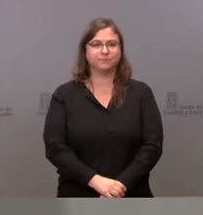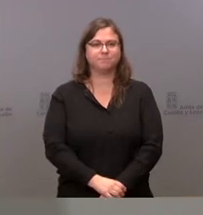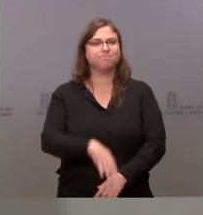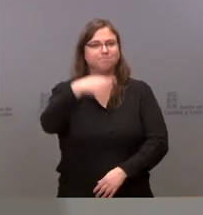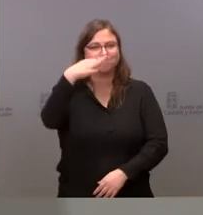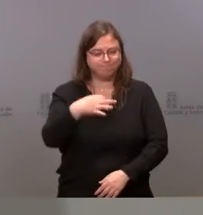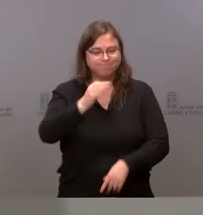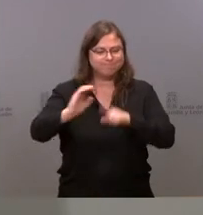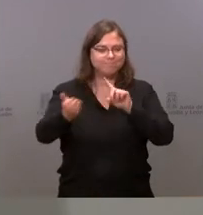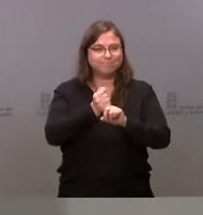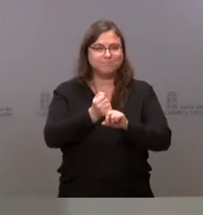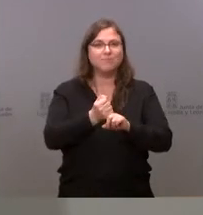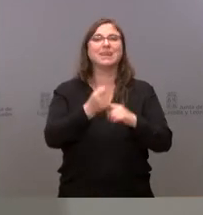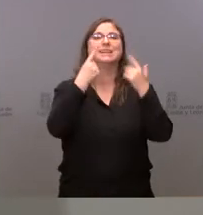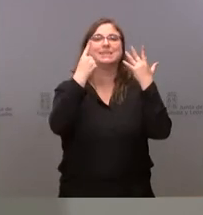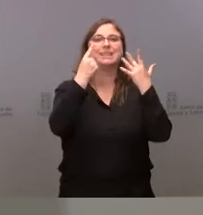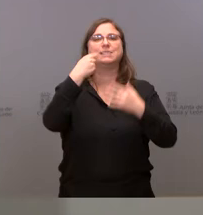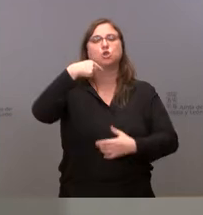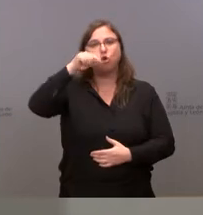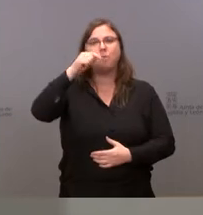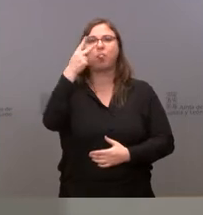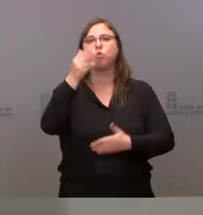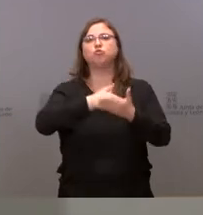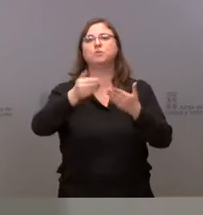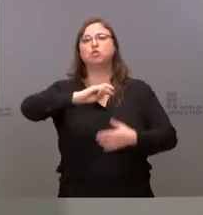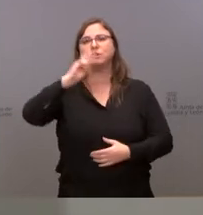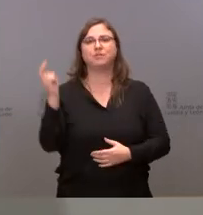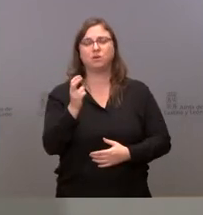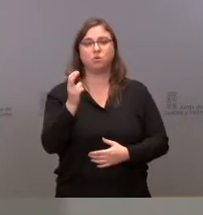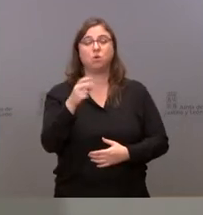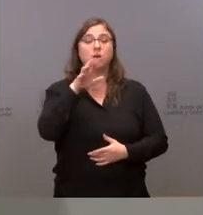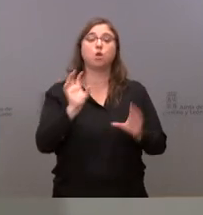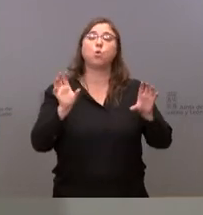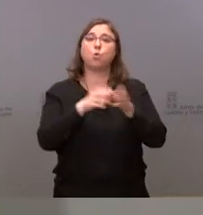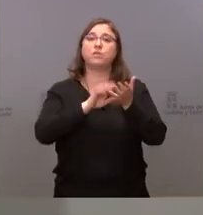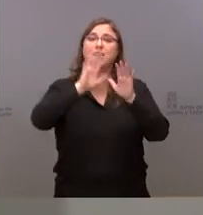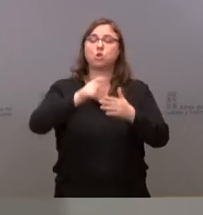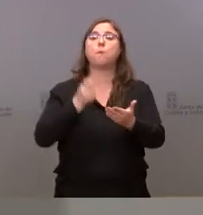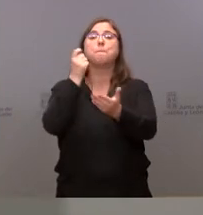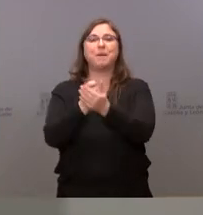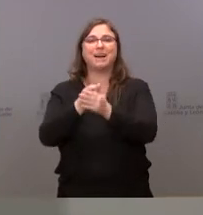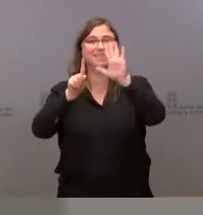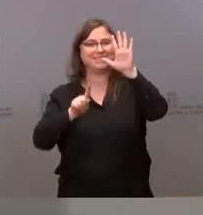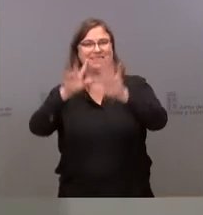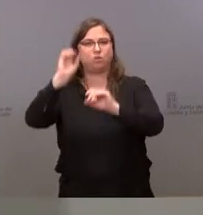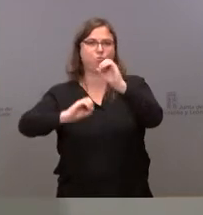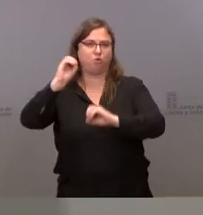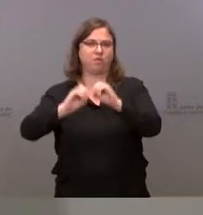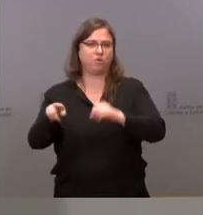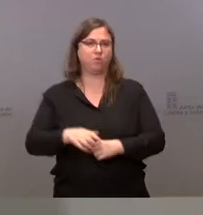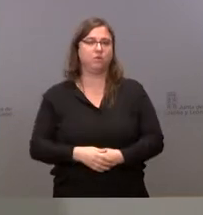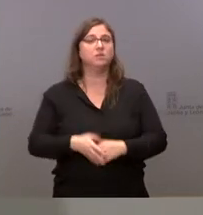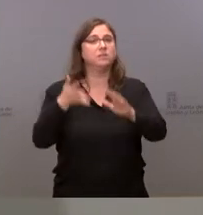Efectivamente, estamos hablando de 6,2 millones de euros y aquí la Junta de Castilla y León aporta el 65% de esta cifra.